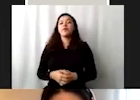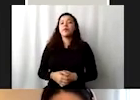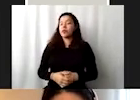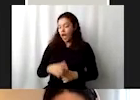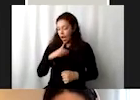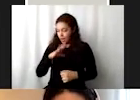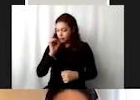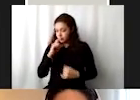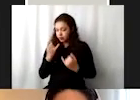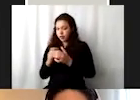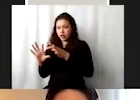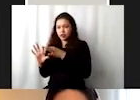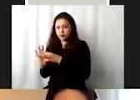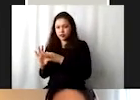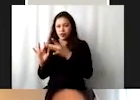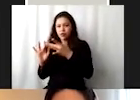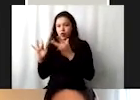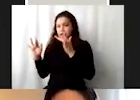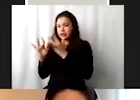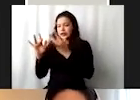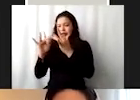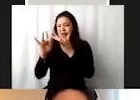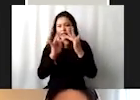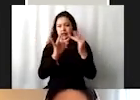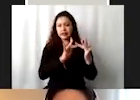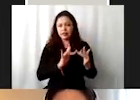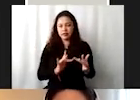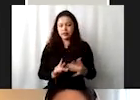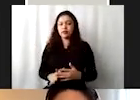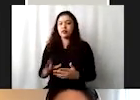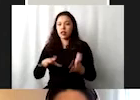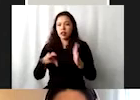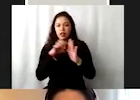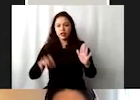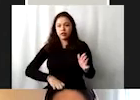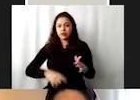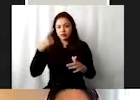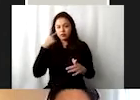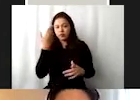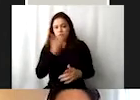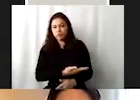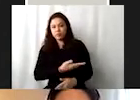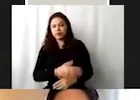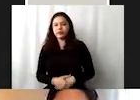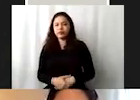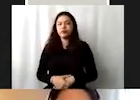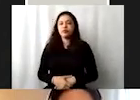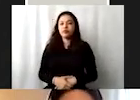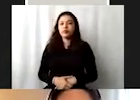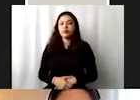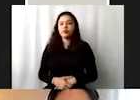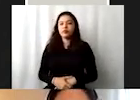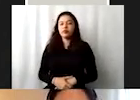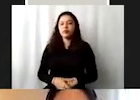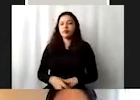dentro de la Agenda 2030. Un ejemplo de estas interconexiones es que, pues, o tratan de ser que hay una